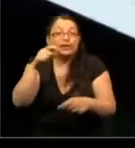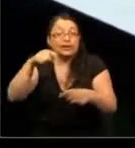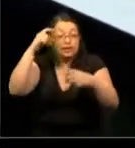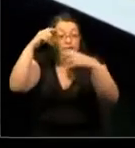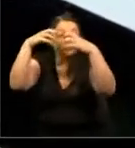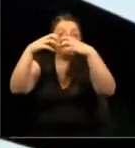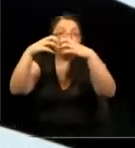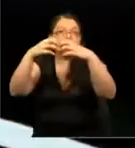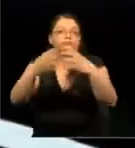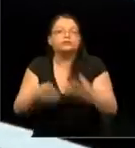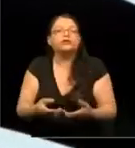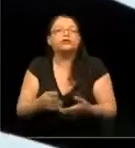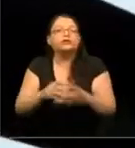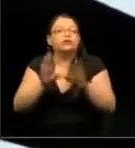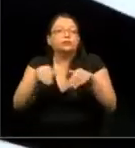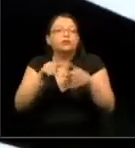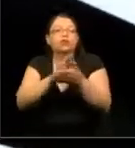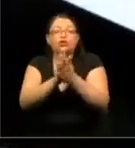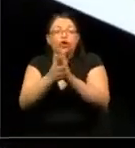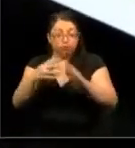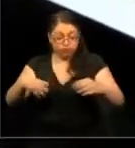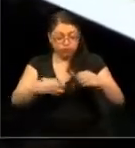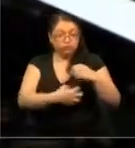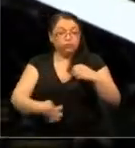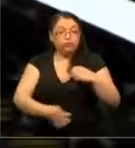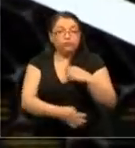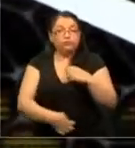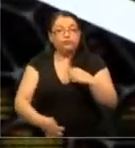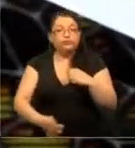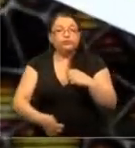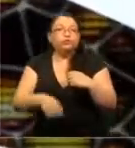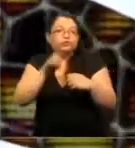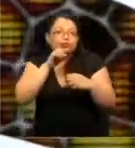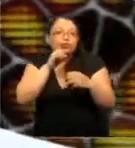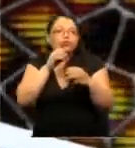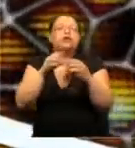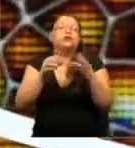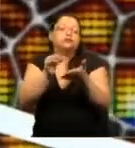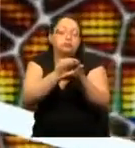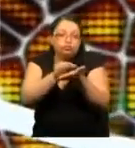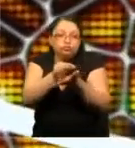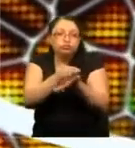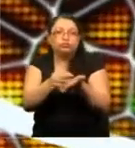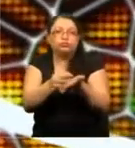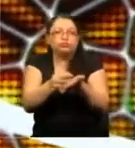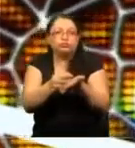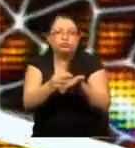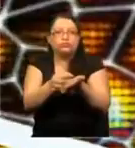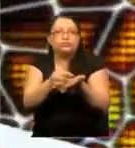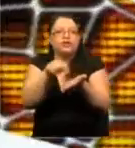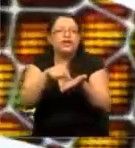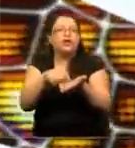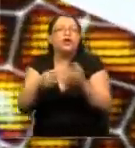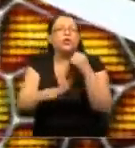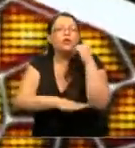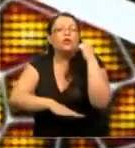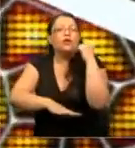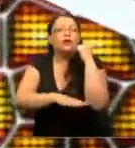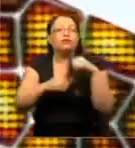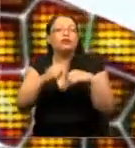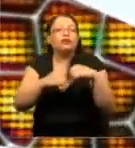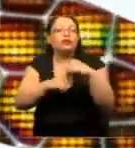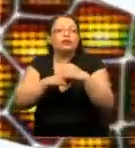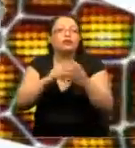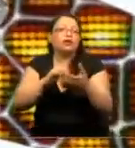al igual que todo el resto de los órganos del cuerpo, está constituido de células, que es la base funcional y estructural de